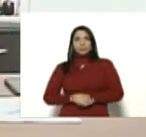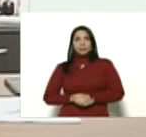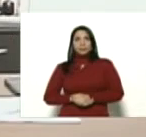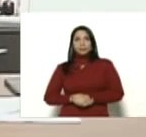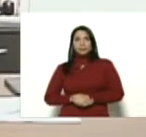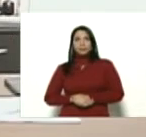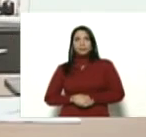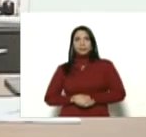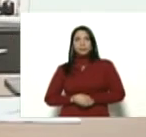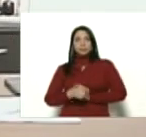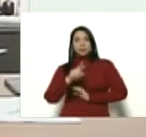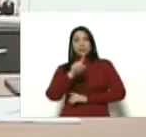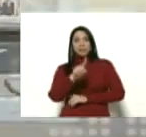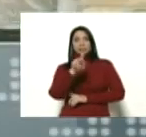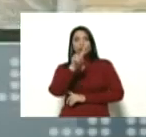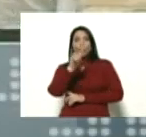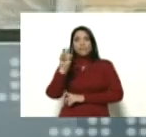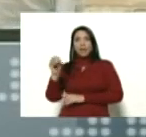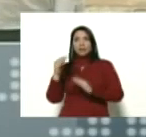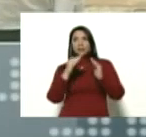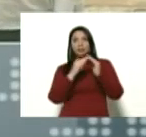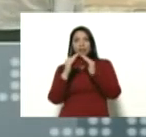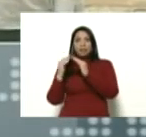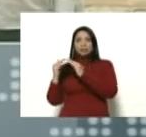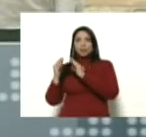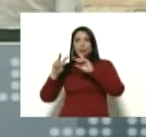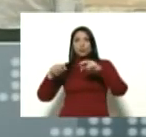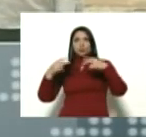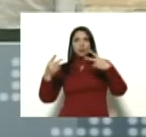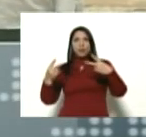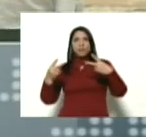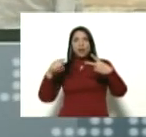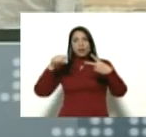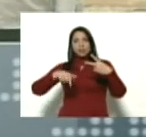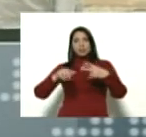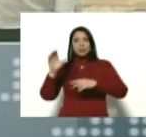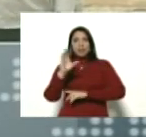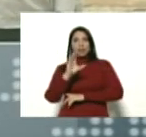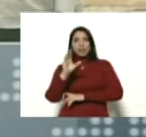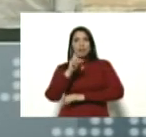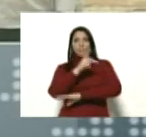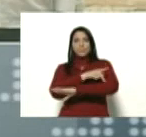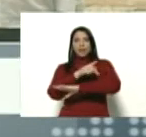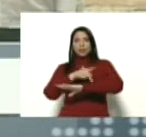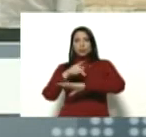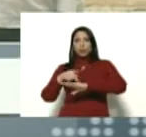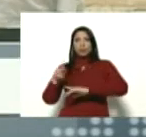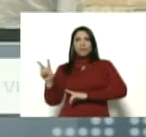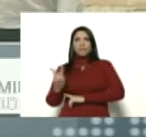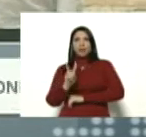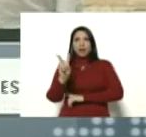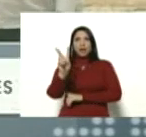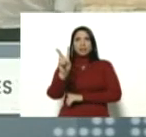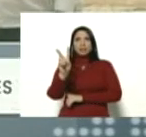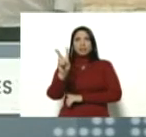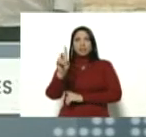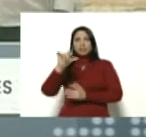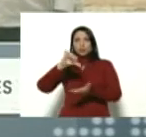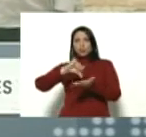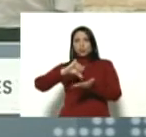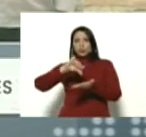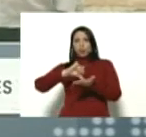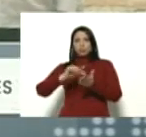de 120 viviendas. Aquí en Caracas, en la parroquia El Valle, en la ciudad,